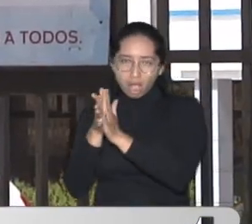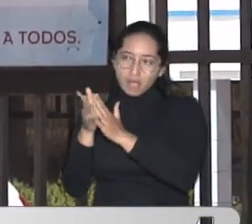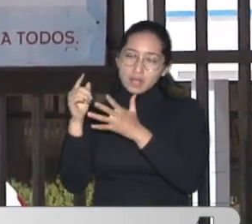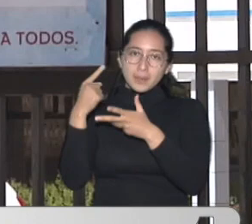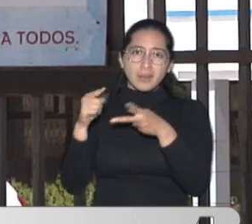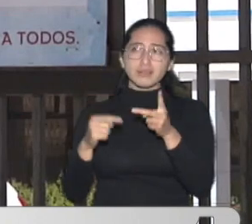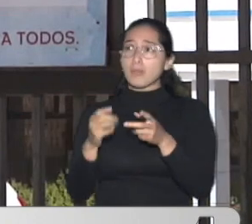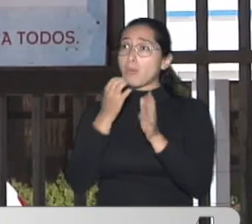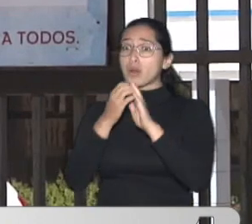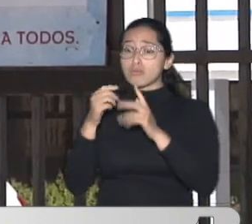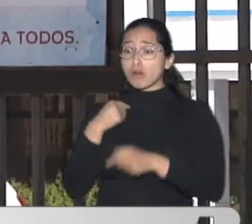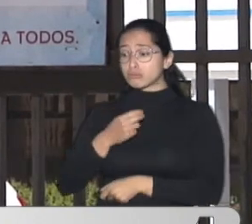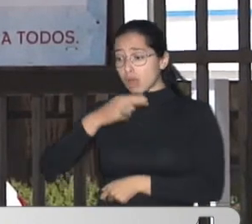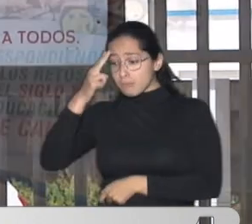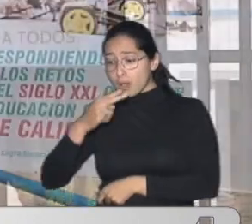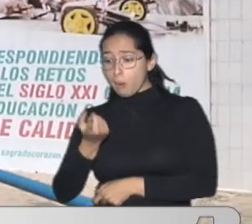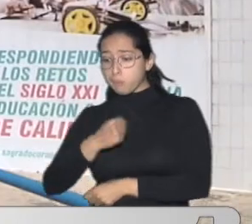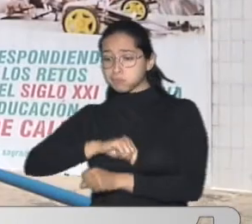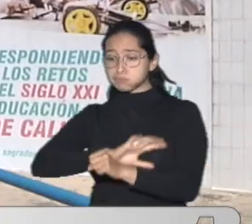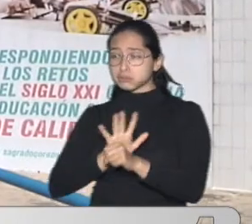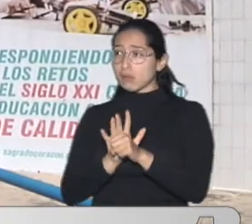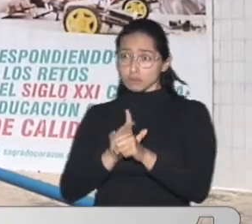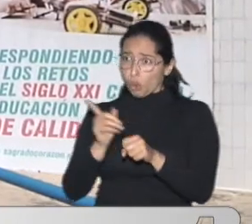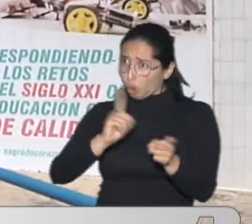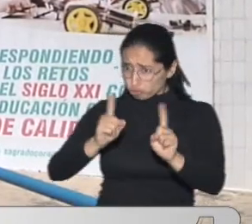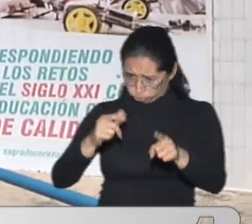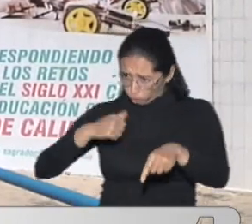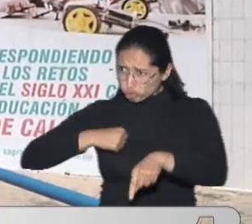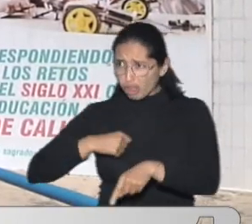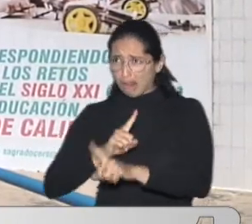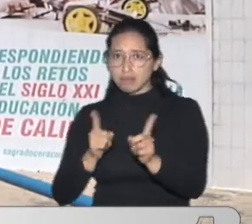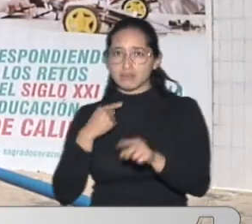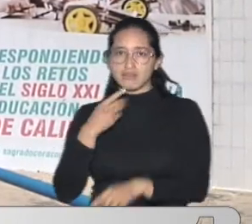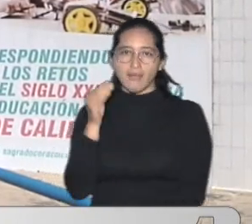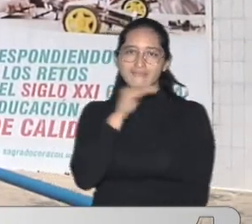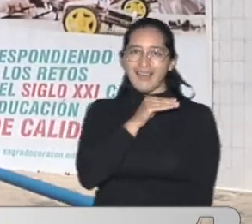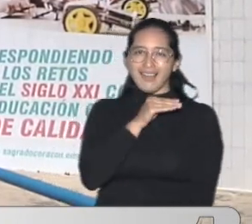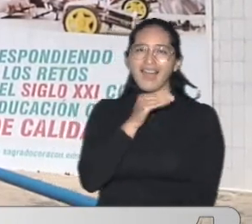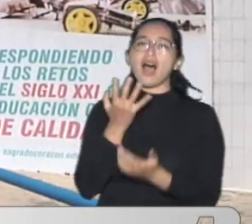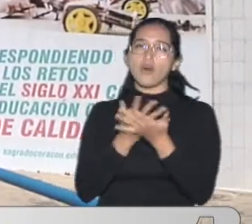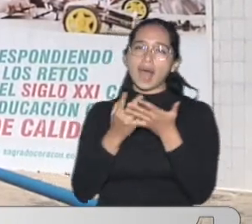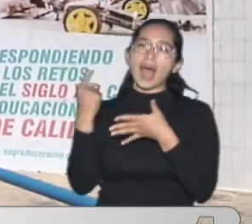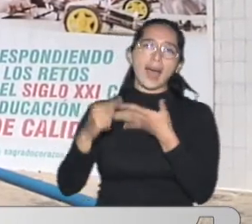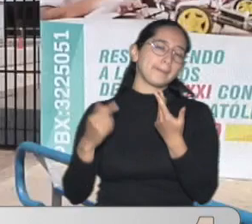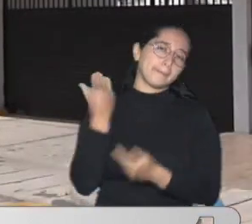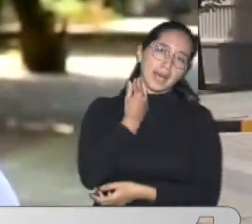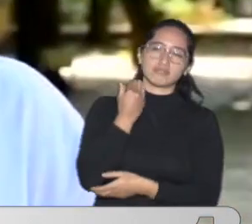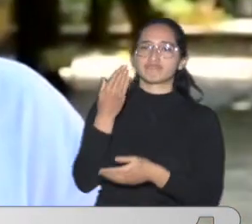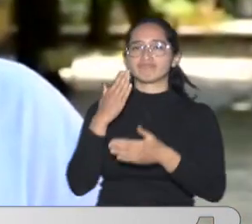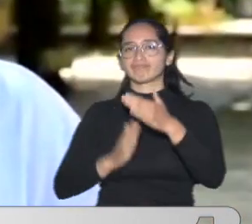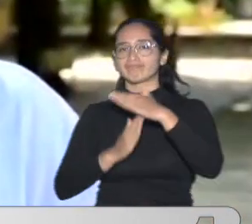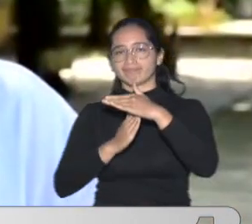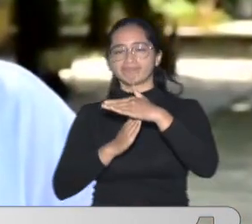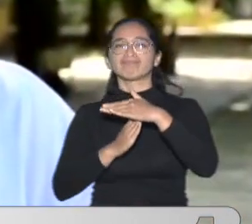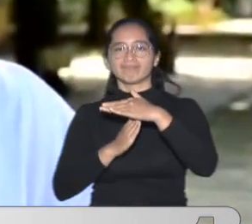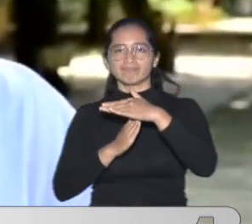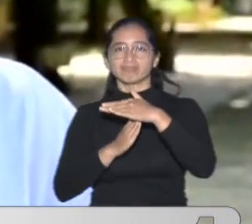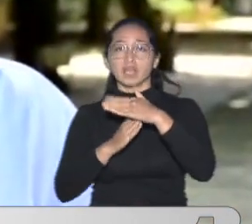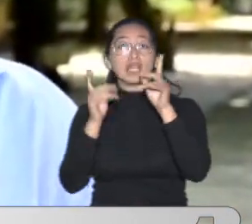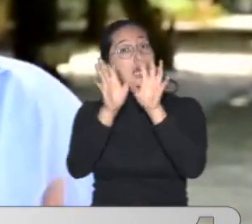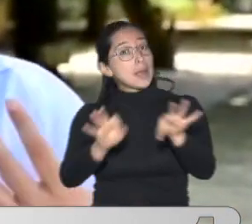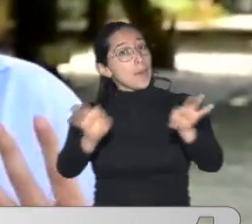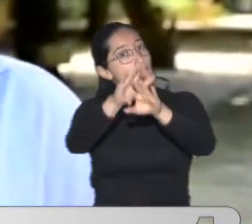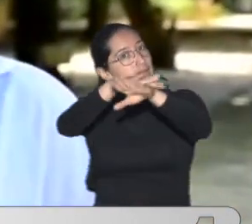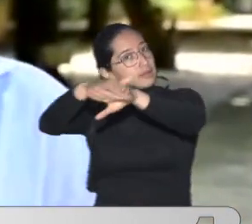sintomatología De sus hijos Para ingresar Al colegio Todos tenemos Que contribuir A cumplir Justamente Lo estipulado En nuestros protocolos De